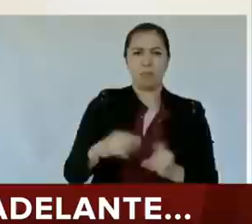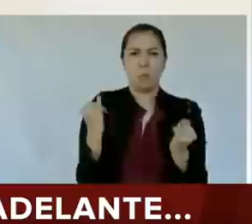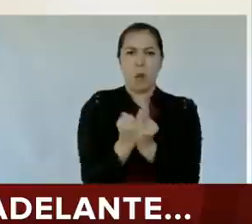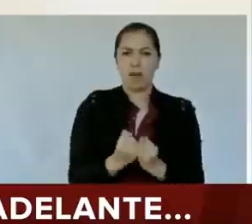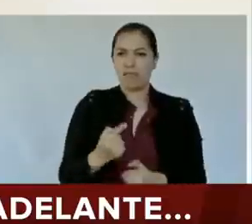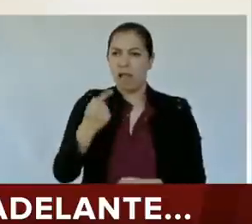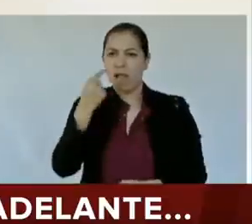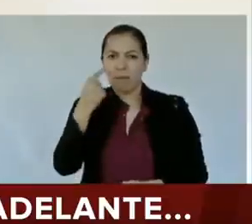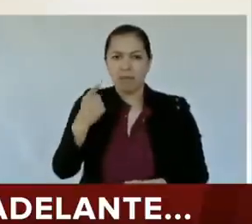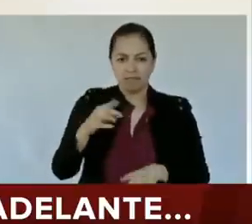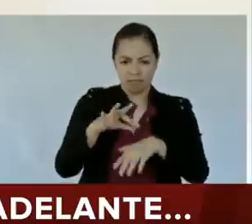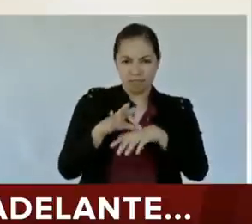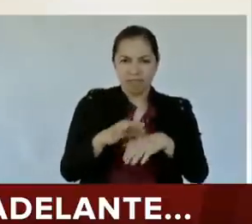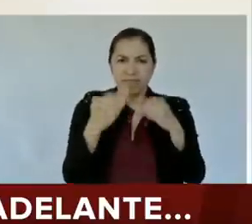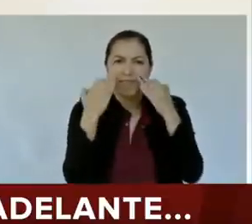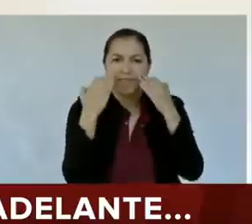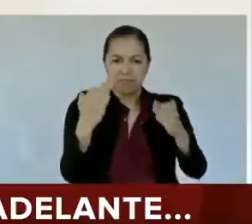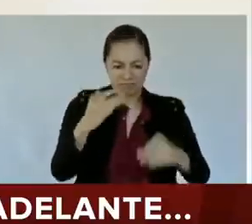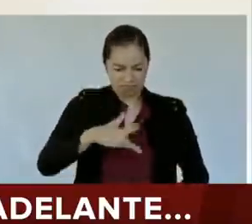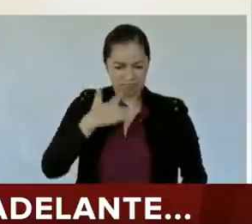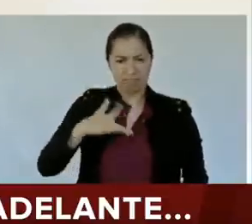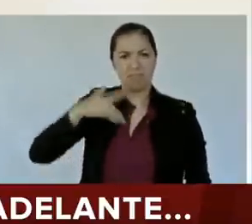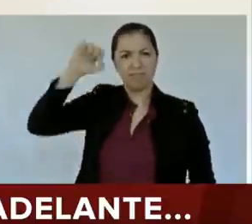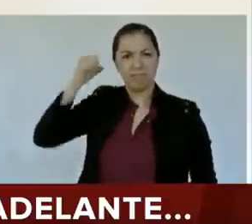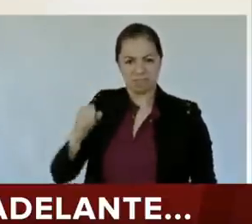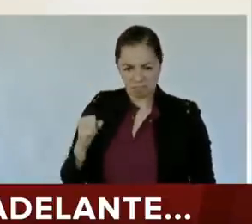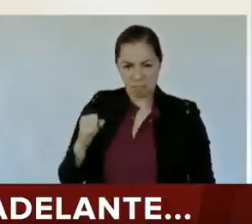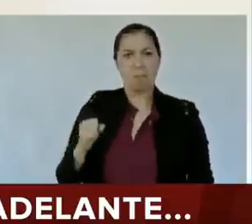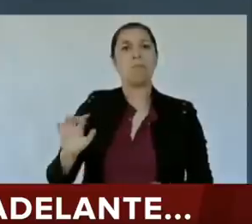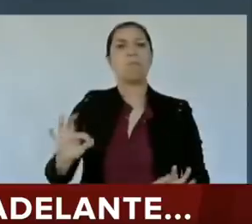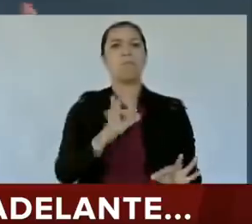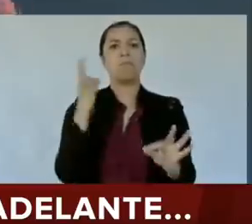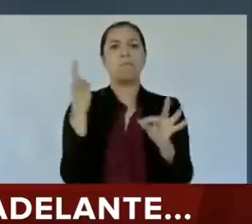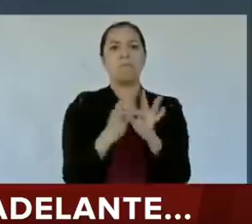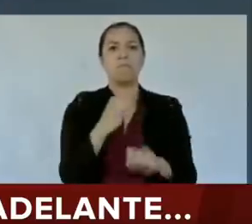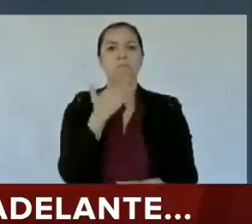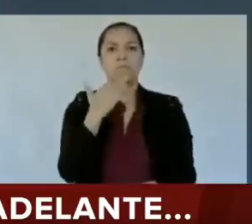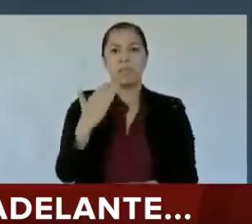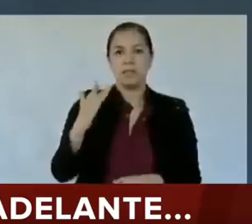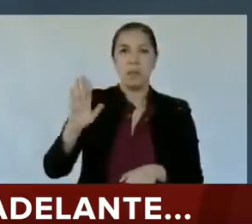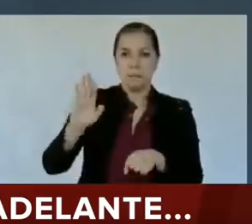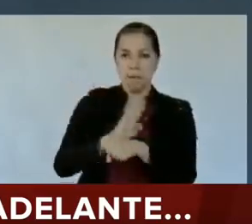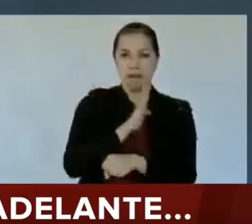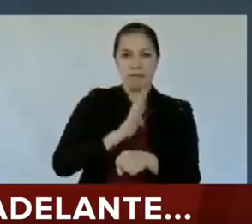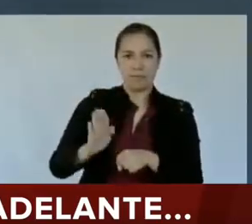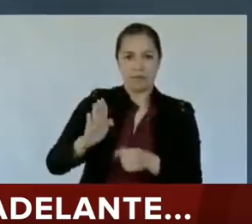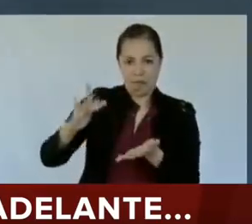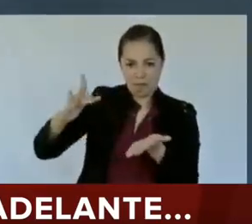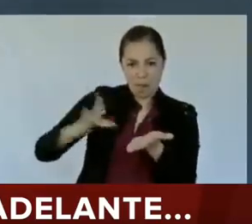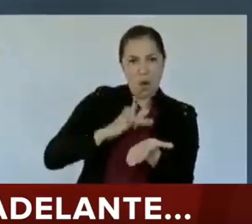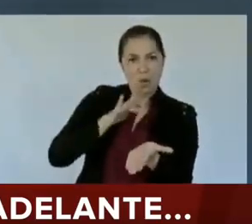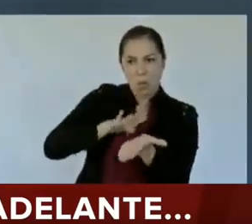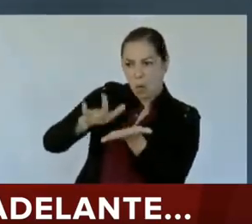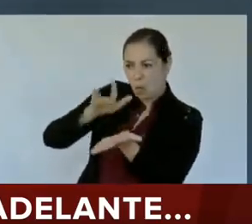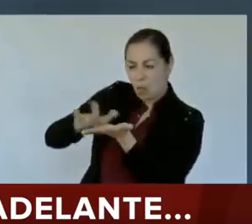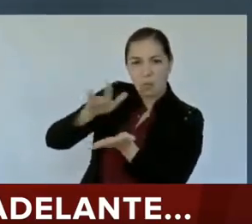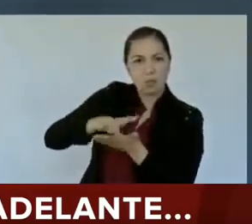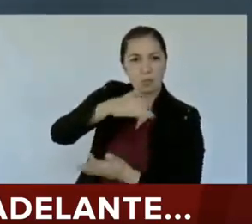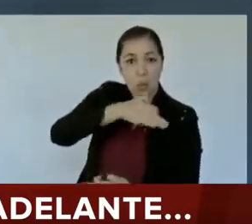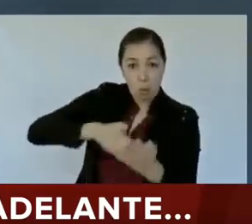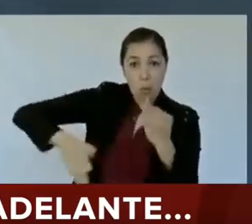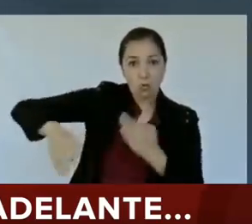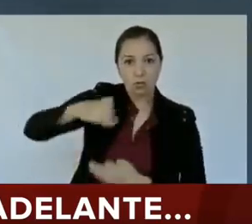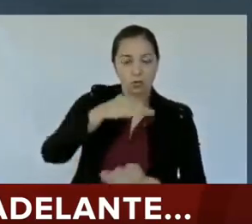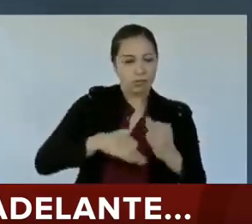sintiéndolos sinaloenses, porque no recibió más que puros buenos beneficios, apoyos y